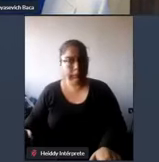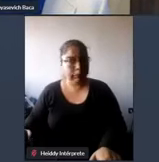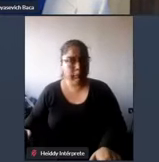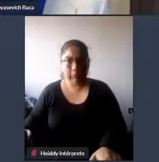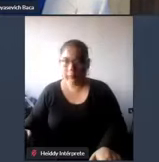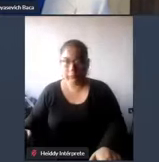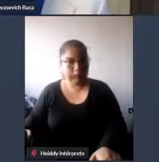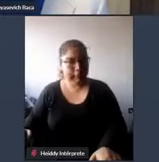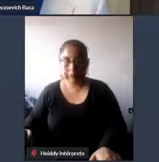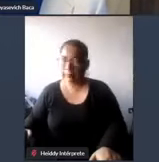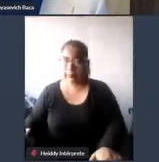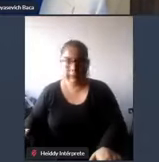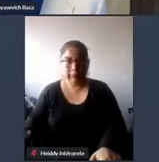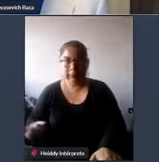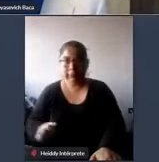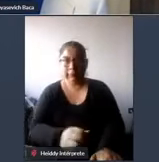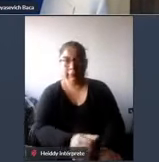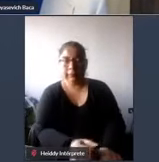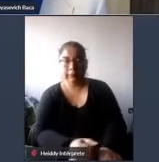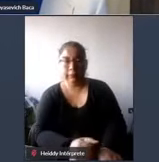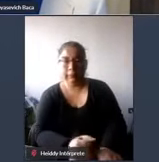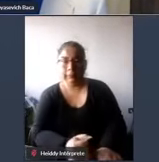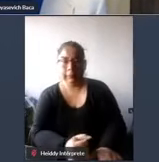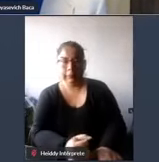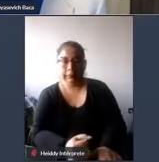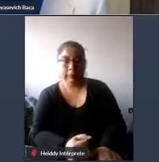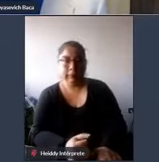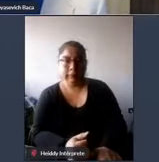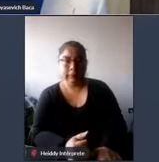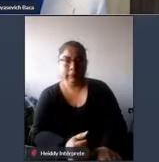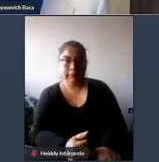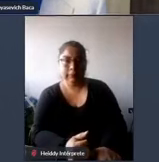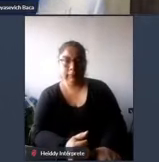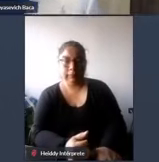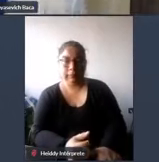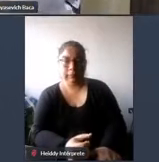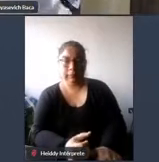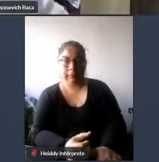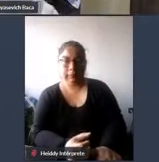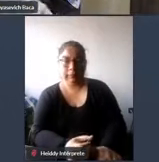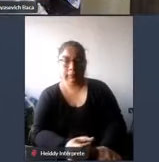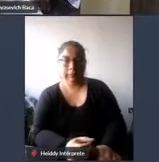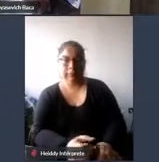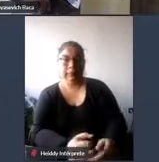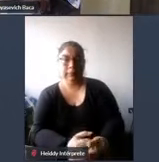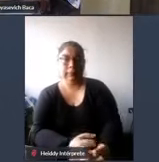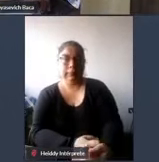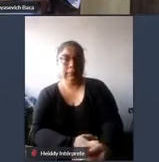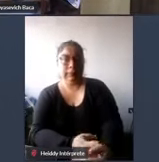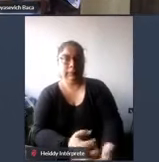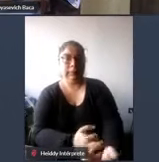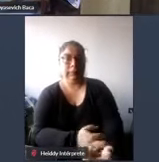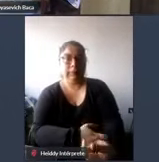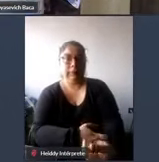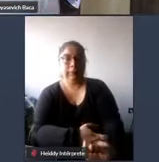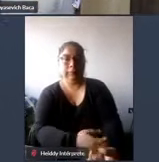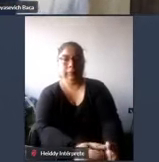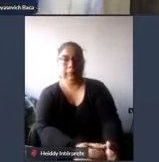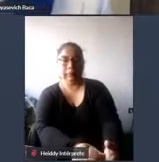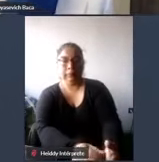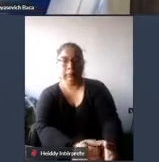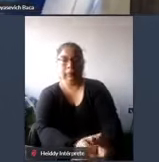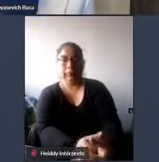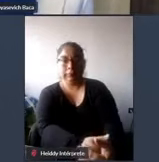tenemos todavía ese problema el celular que aleje de su dispositivo me dicen que